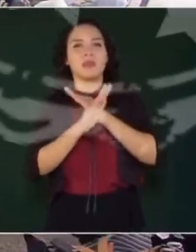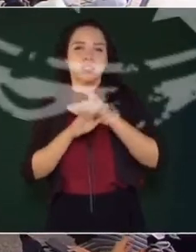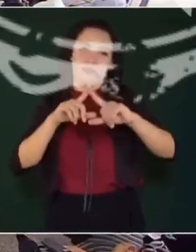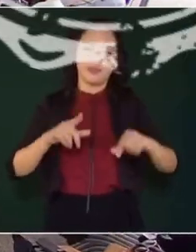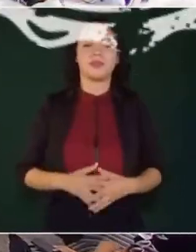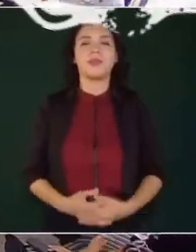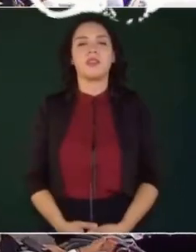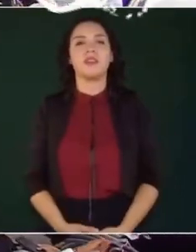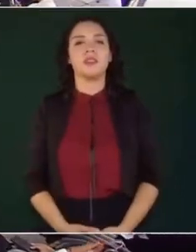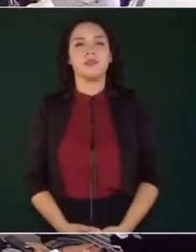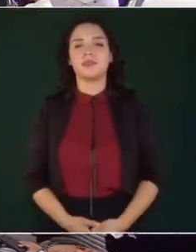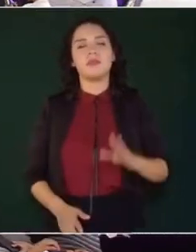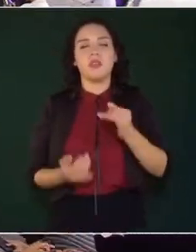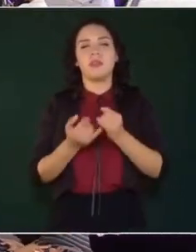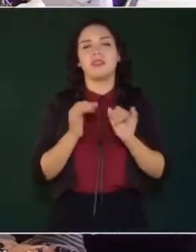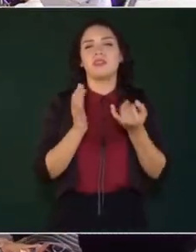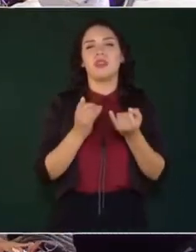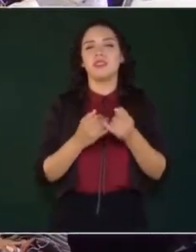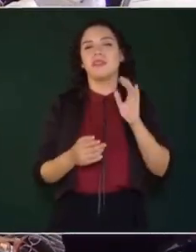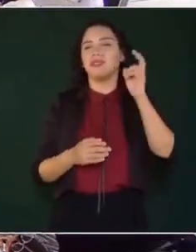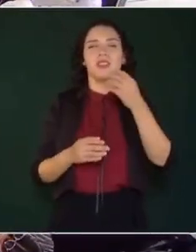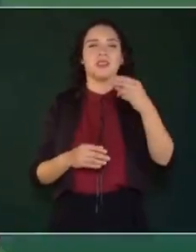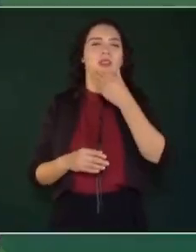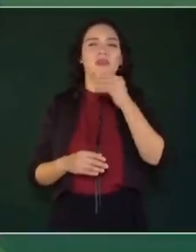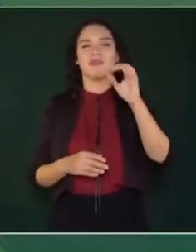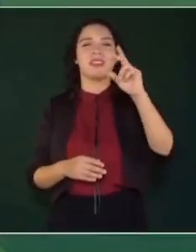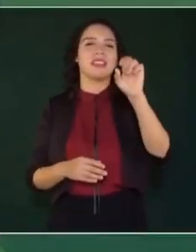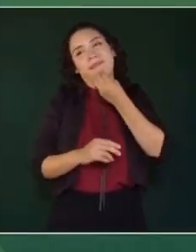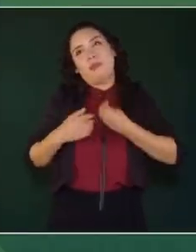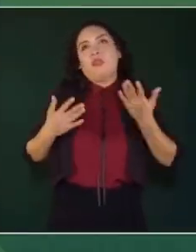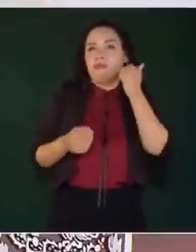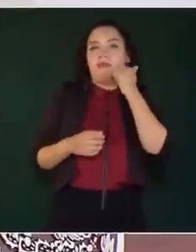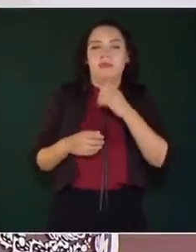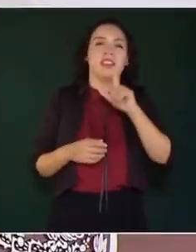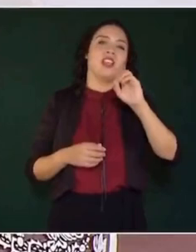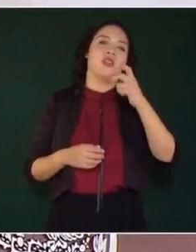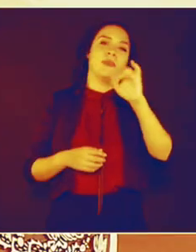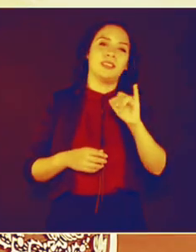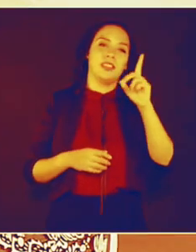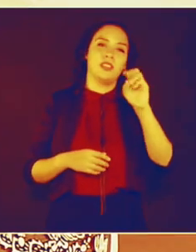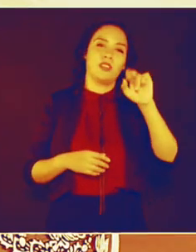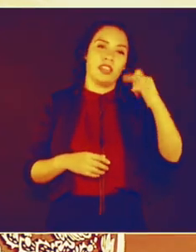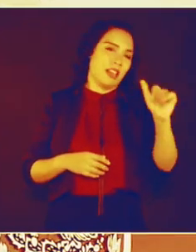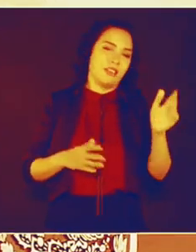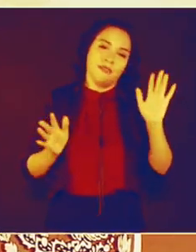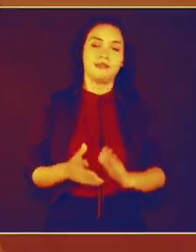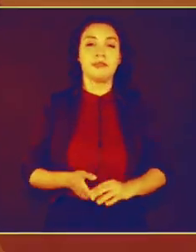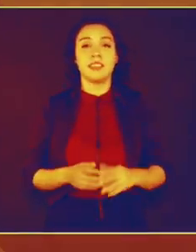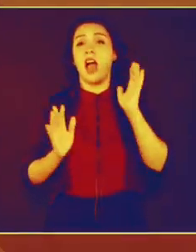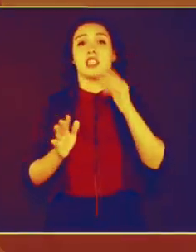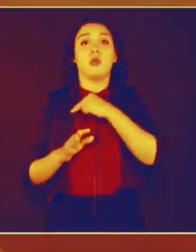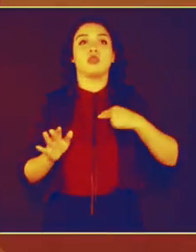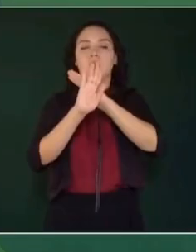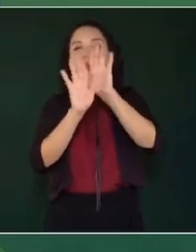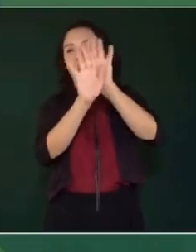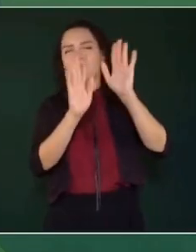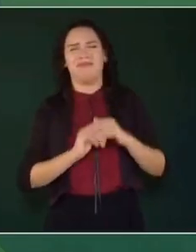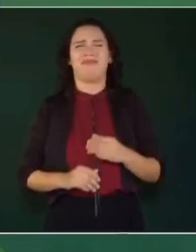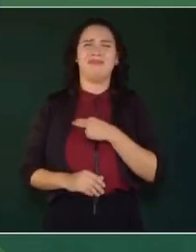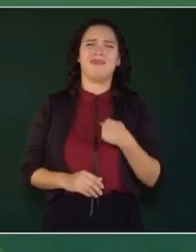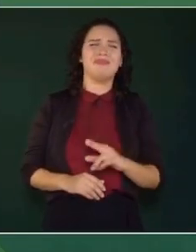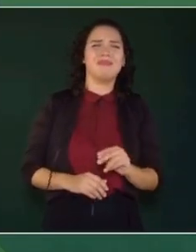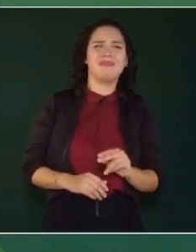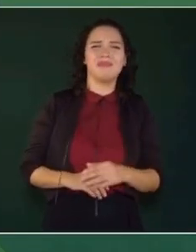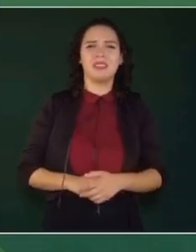Es como escuchar a Denise Dresser o a Ciro Gómez Leiva, López Dorina, decir que polarizamos. No,